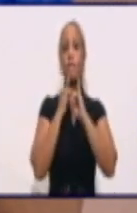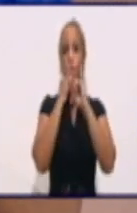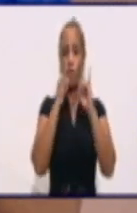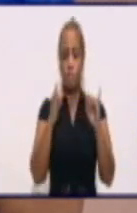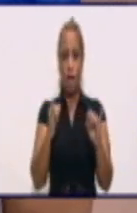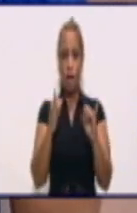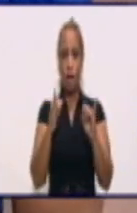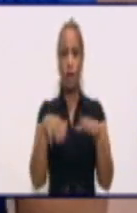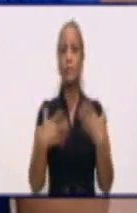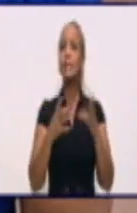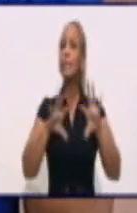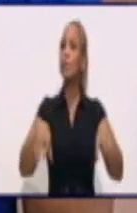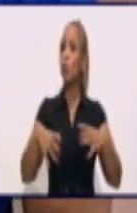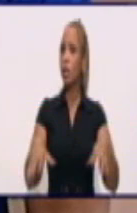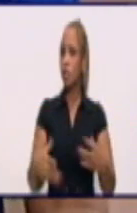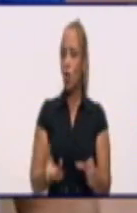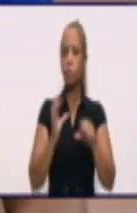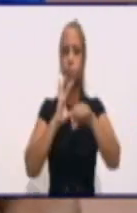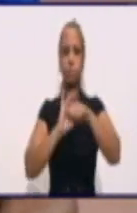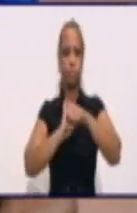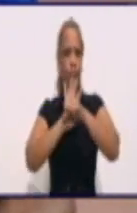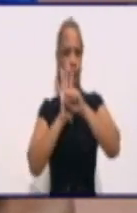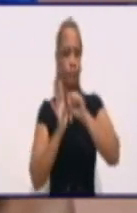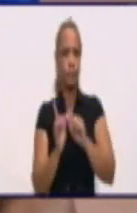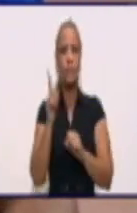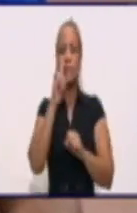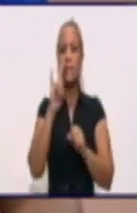que dada la situación epidemiológica que tiene la provincia de Gran...